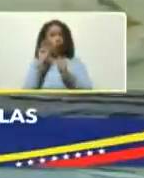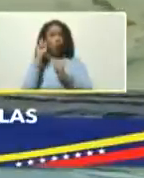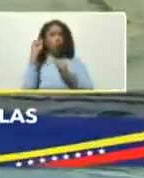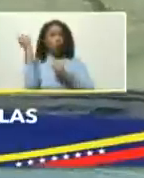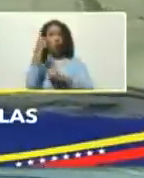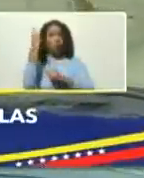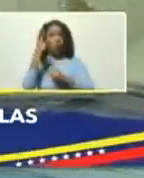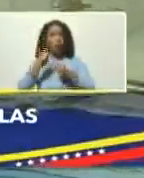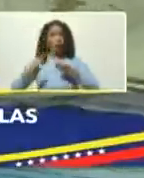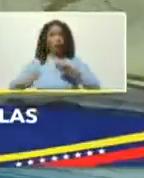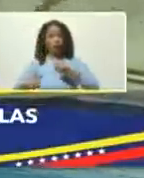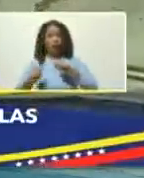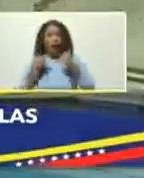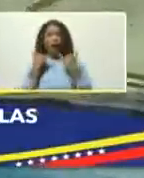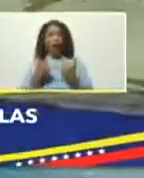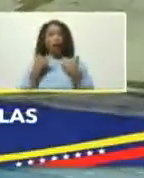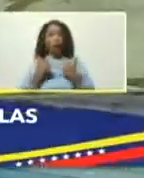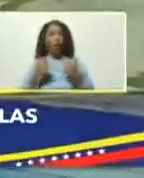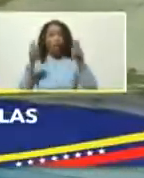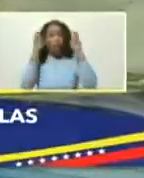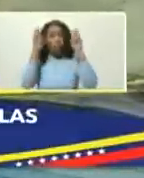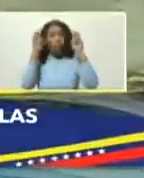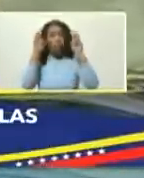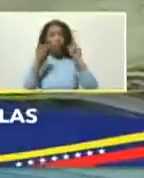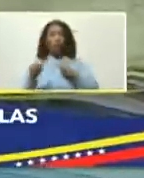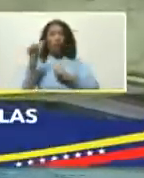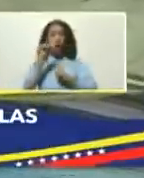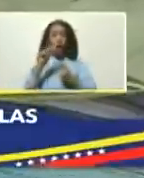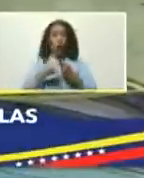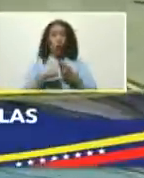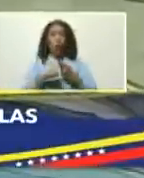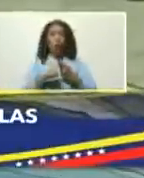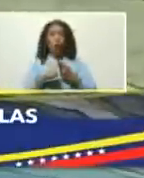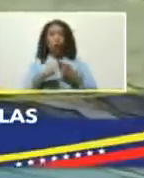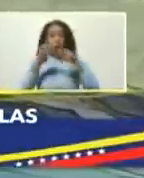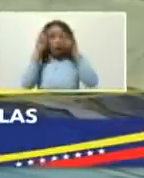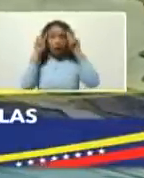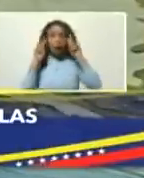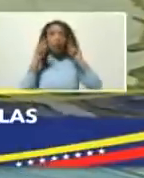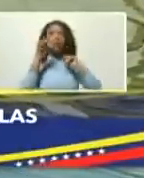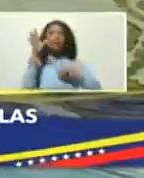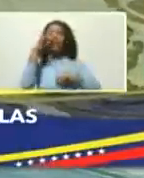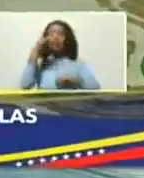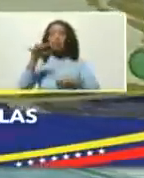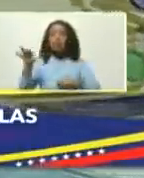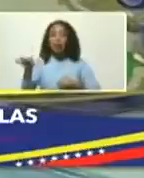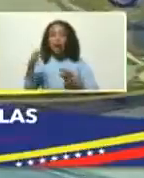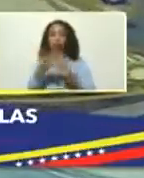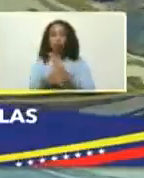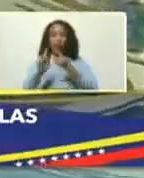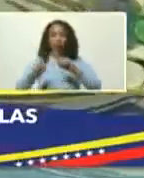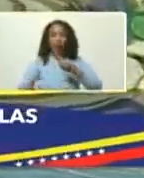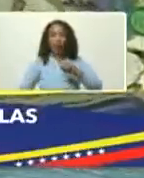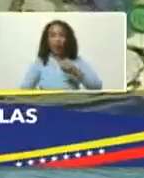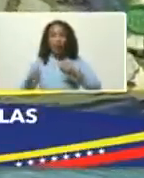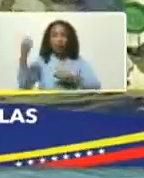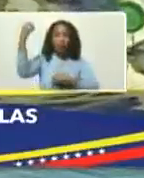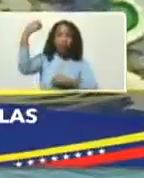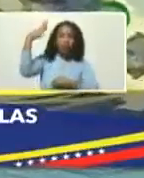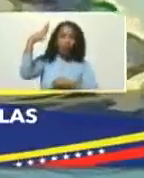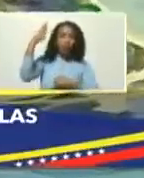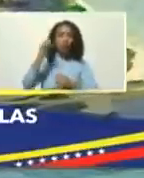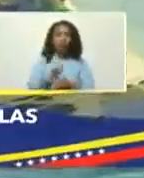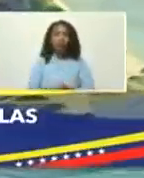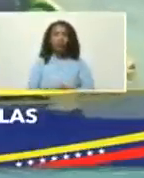renovable lo que es el tema de las aguas desalinizadoras por el tema de la energía eléctrica solar eólica